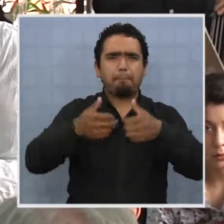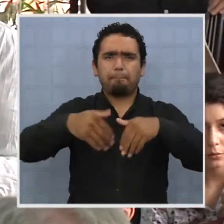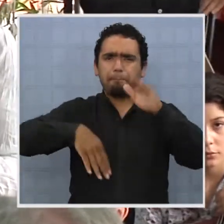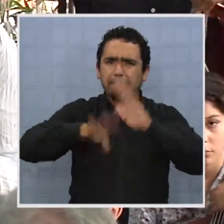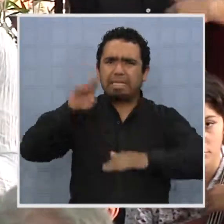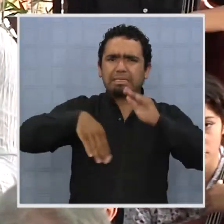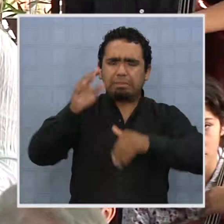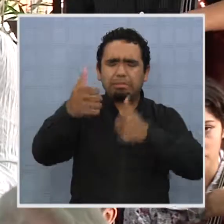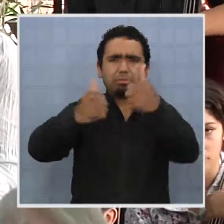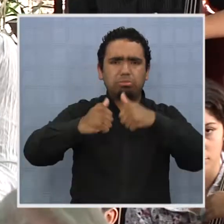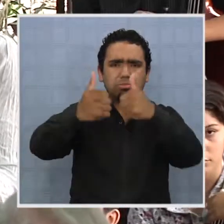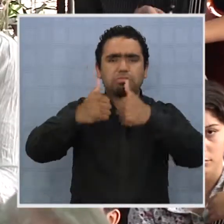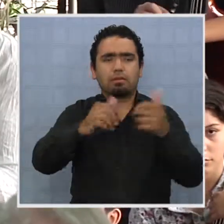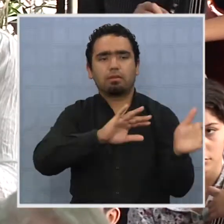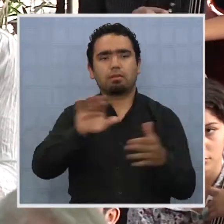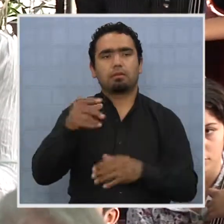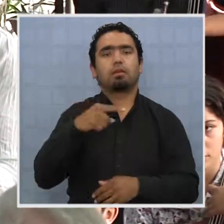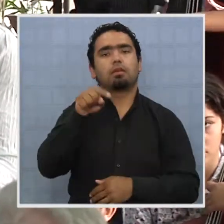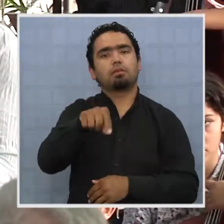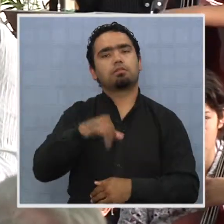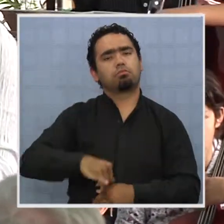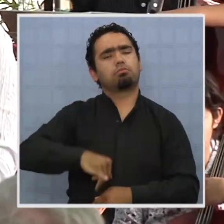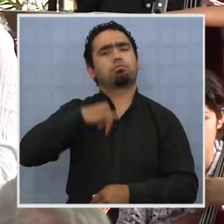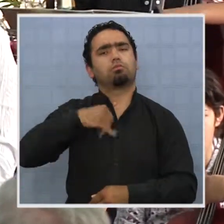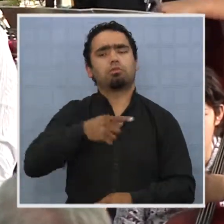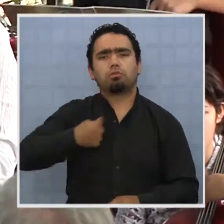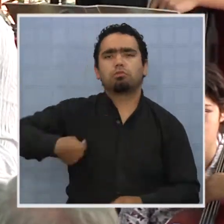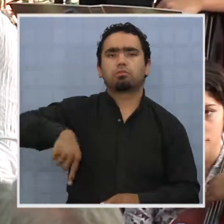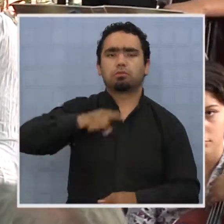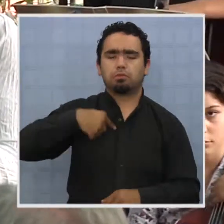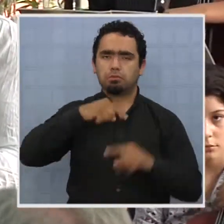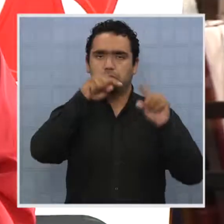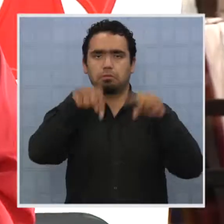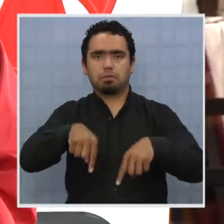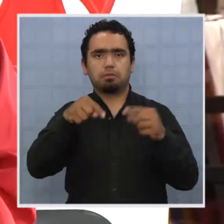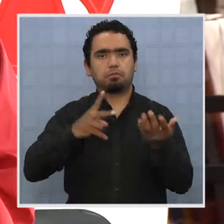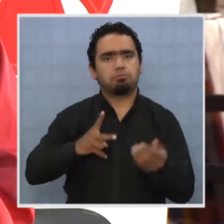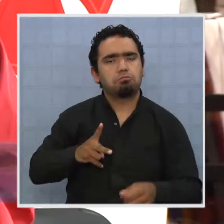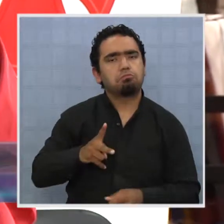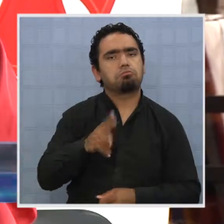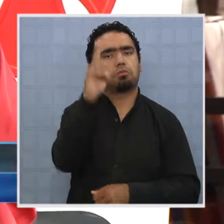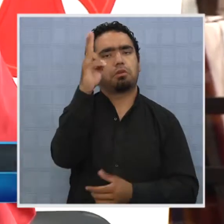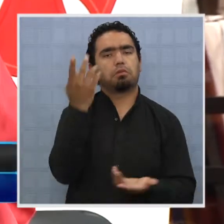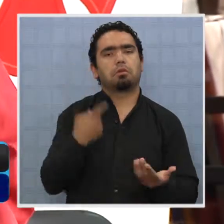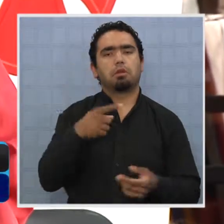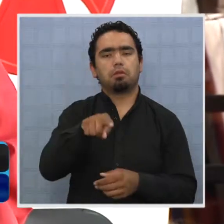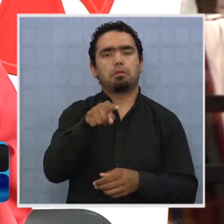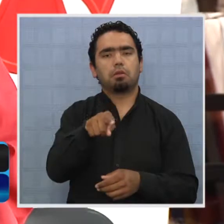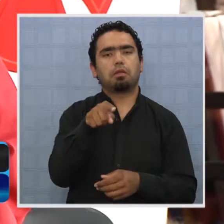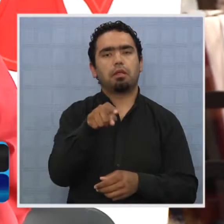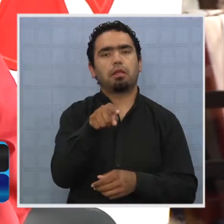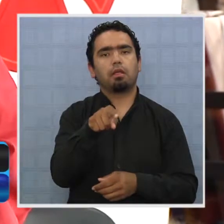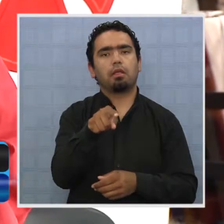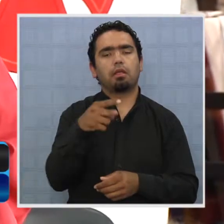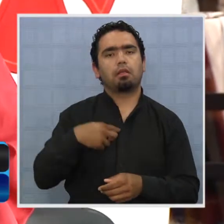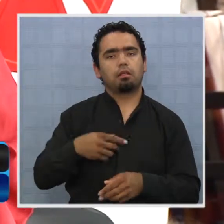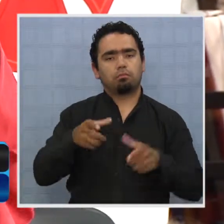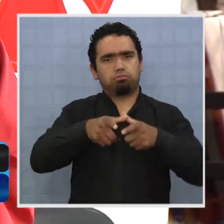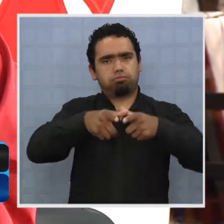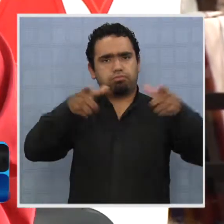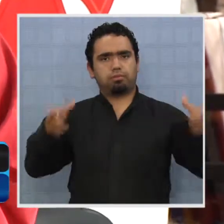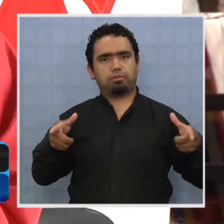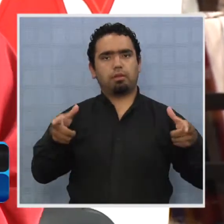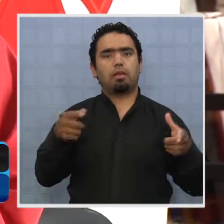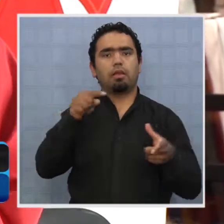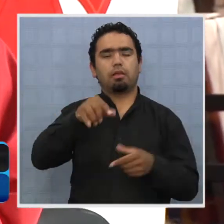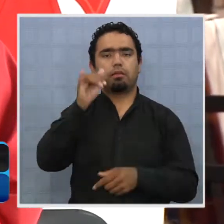aún más exigentes. Por eso es un orgullo para nosotros estar hoy día acá inaugurando esta ampliación del Centro Teletón Iquique